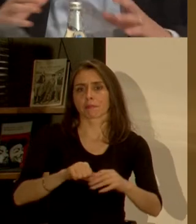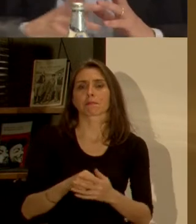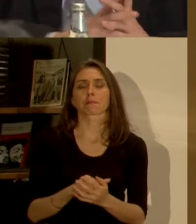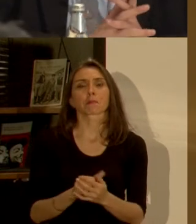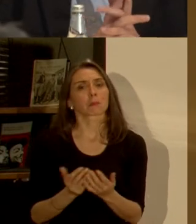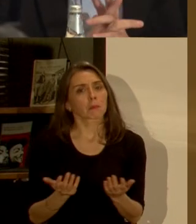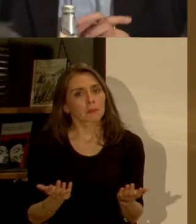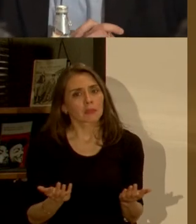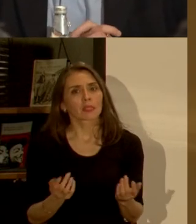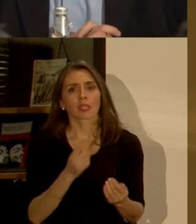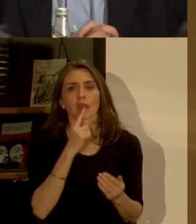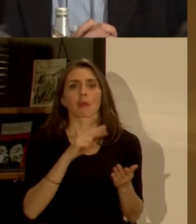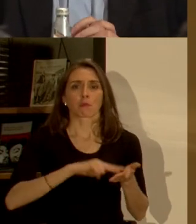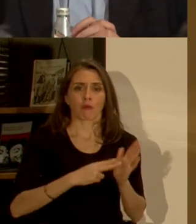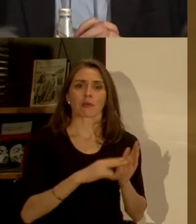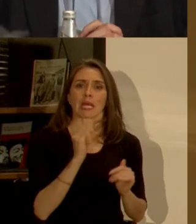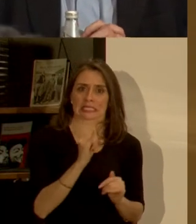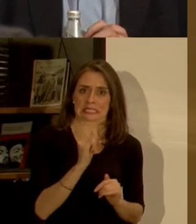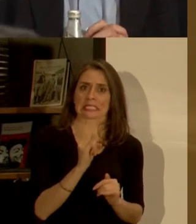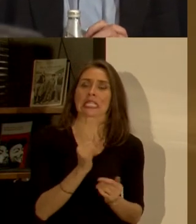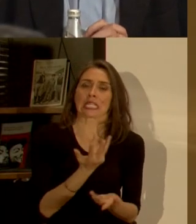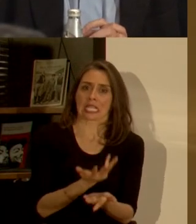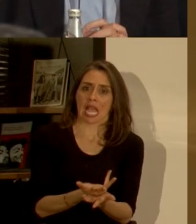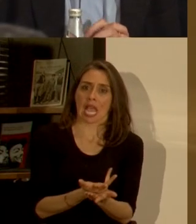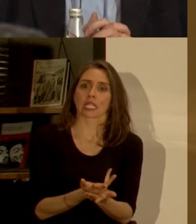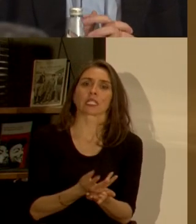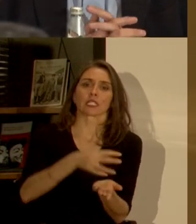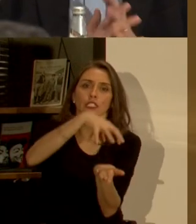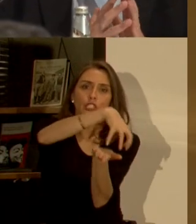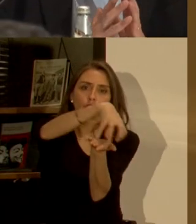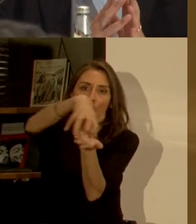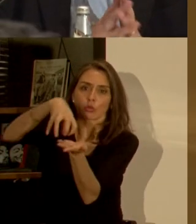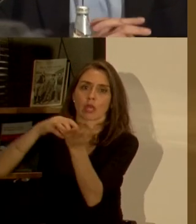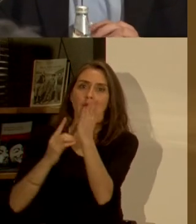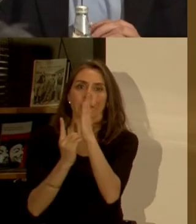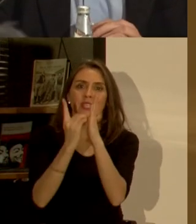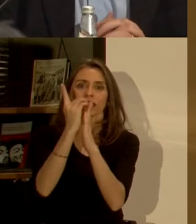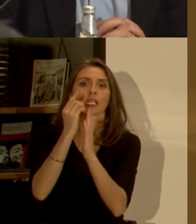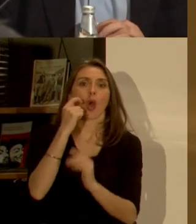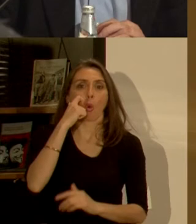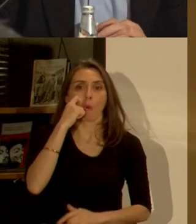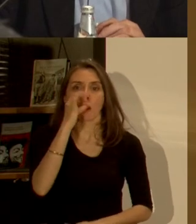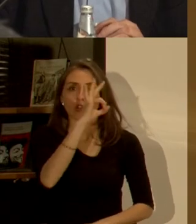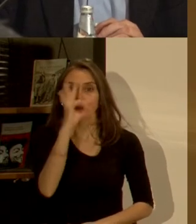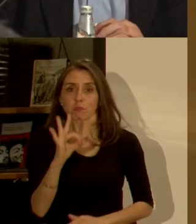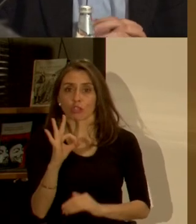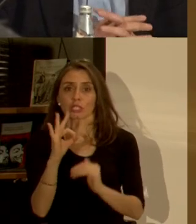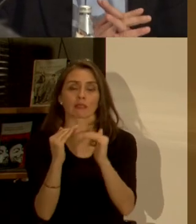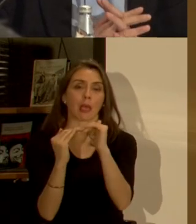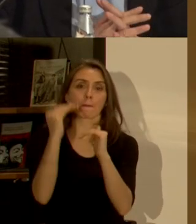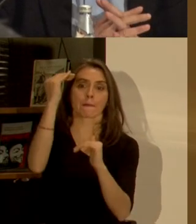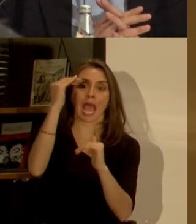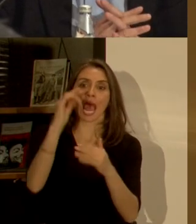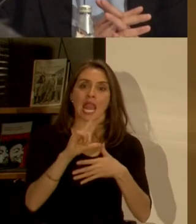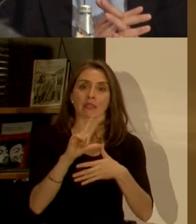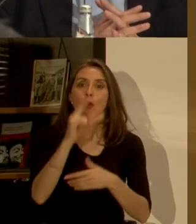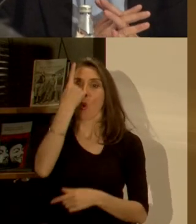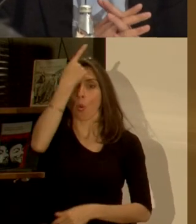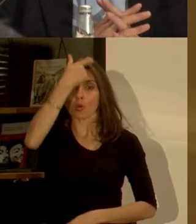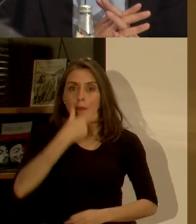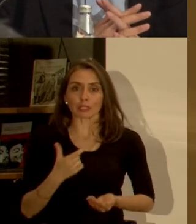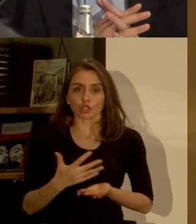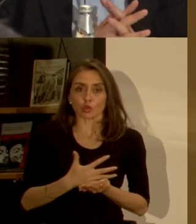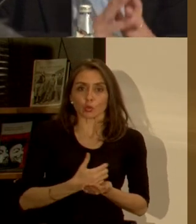y sin minimizar los problemas yo quiero decir que nosotros tenemos hoy día las ciudades con el desarrollo humano en índice de desarrollo humano más alto en Latinoamérica con ingreso per cápita